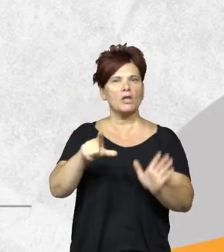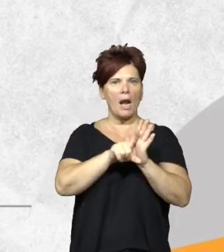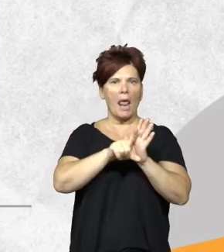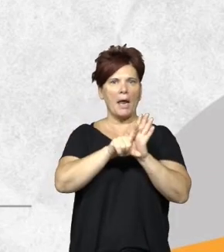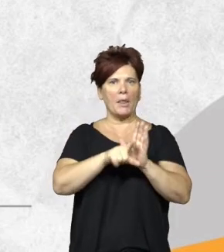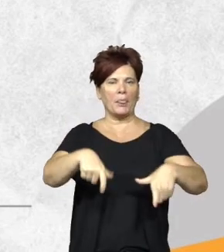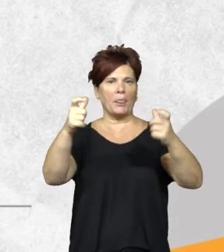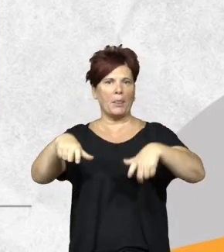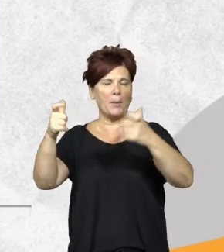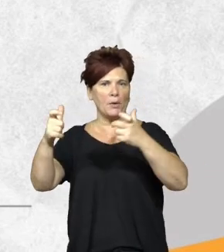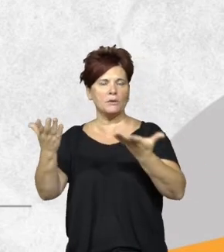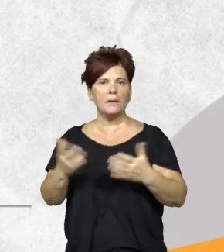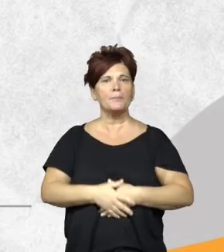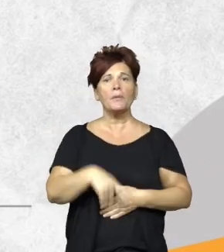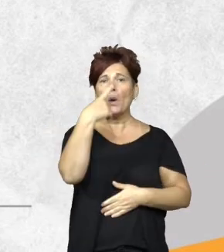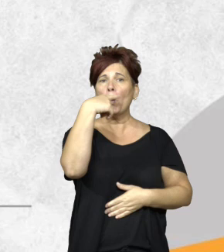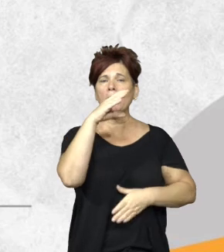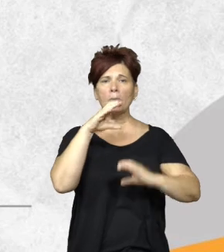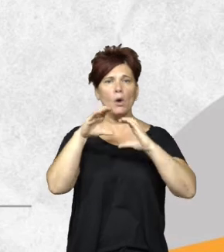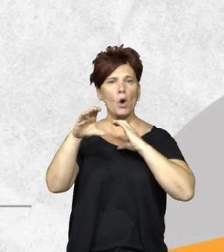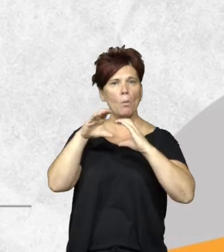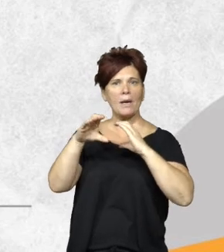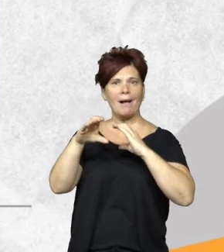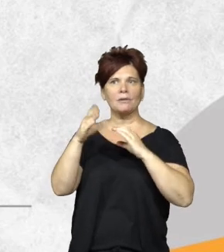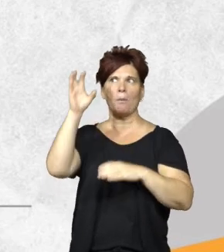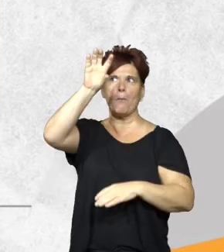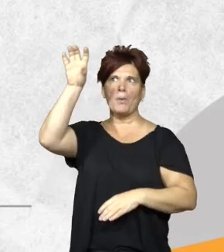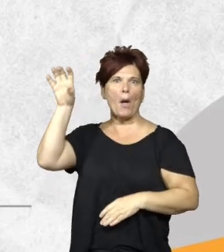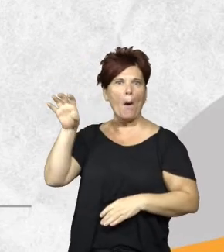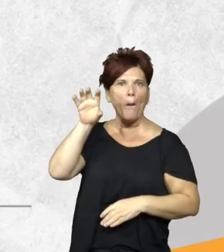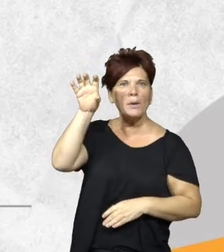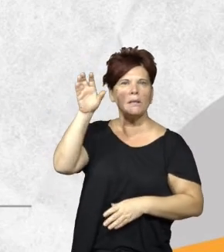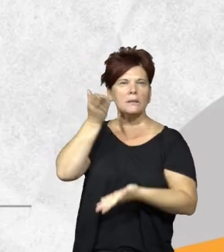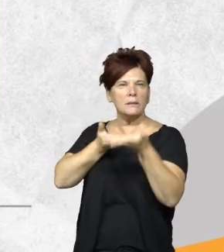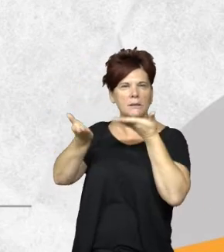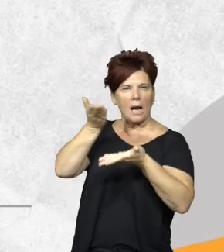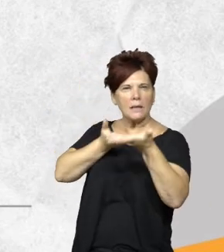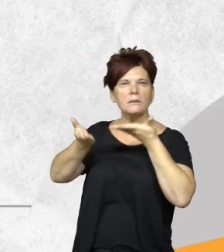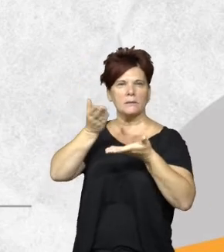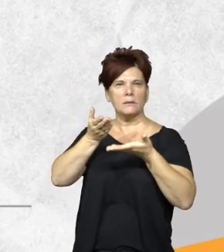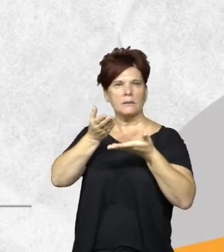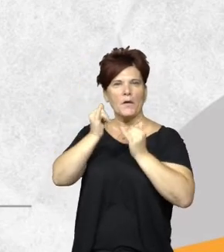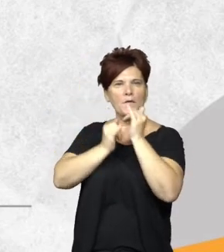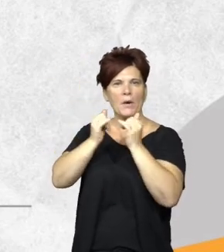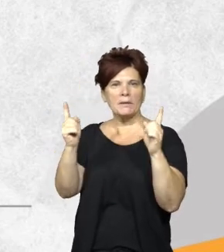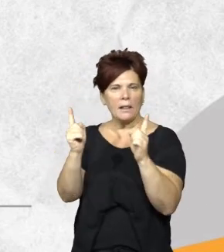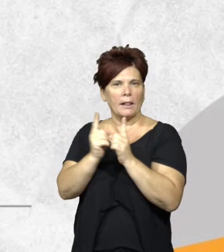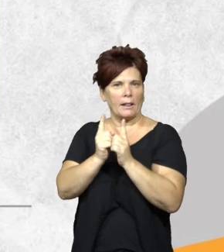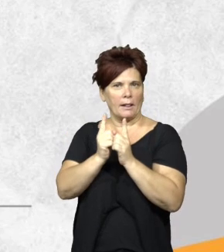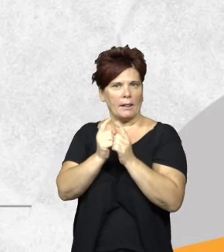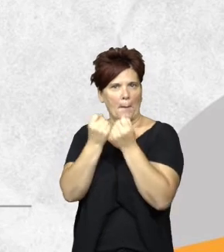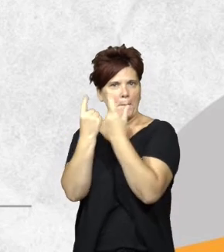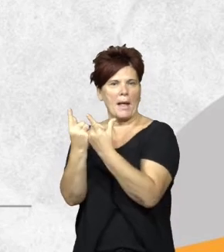bosques y finalmente la comunicación con las provincias que es mandar la información resumida y de manera